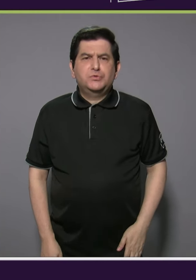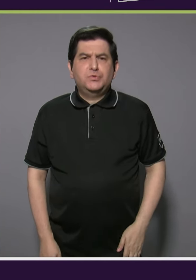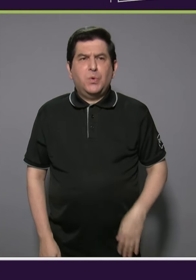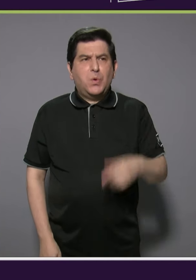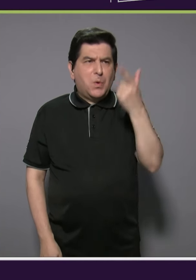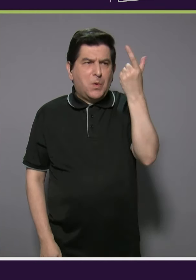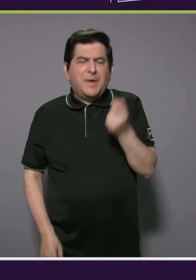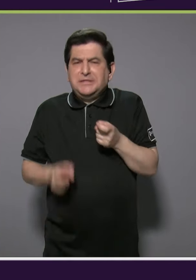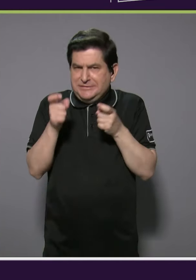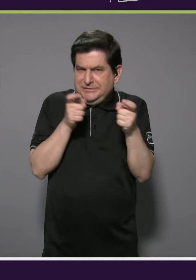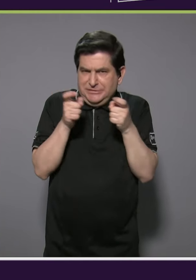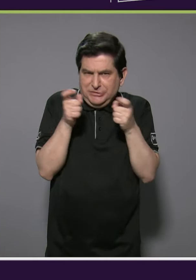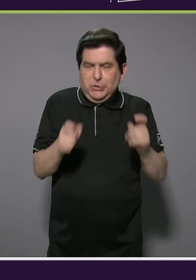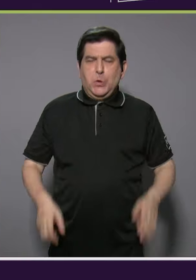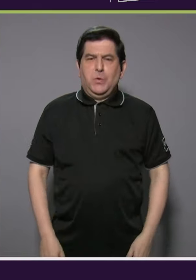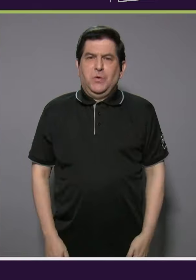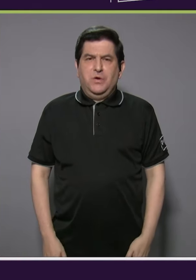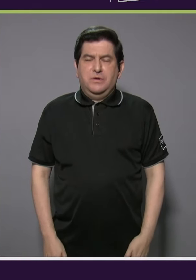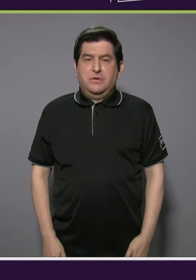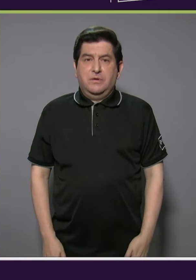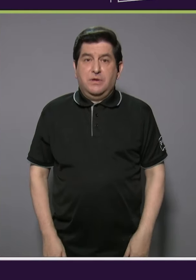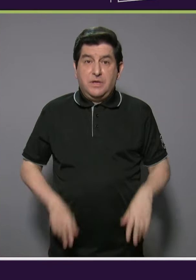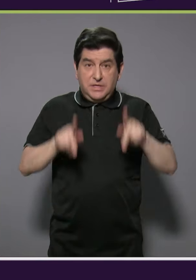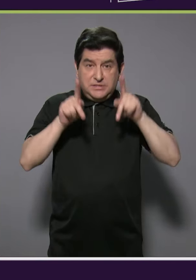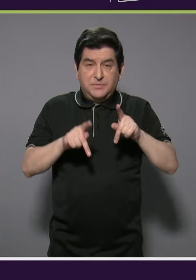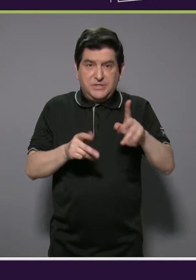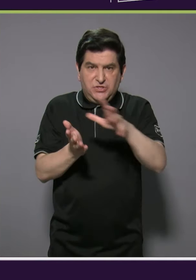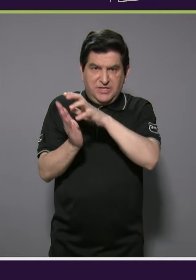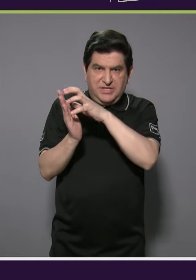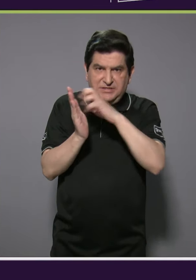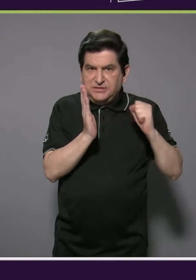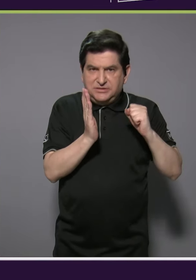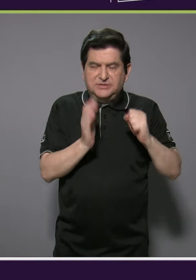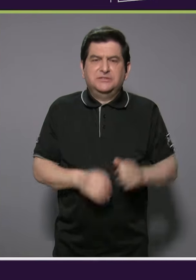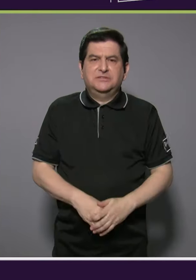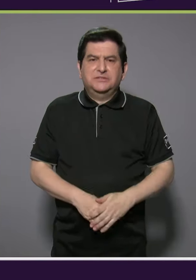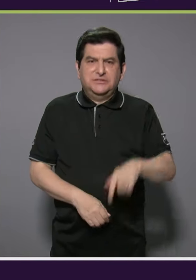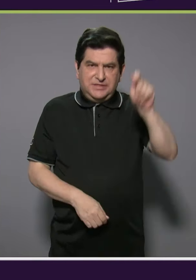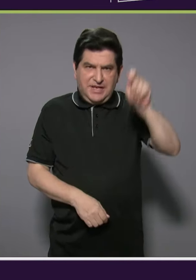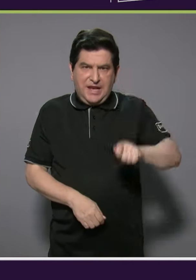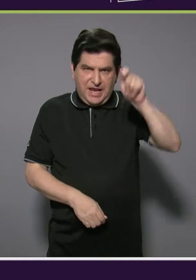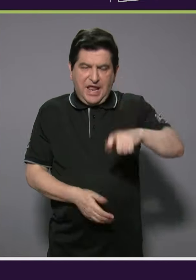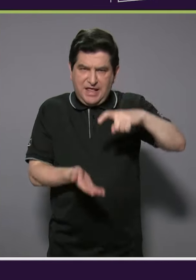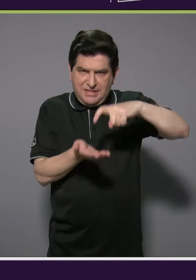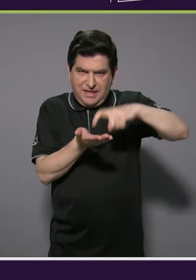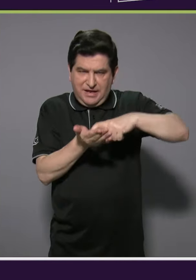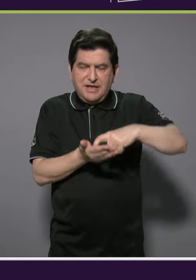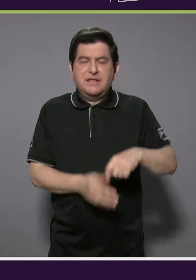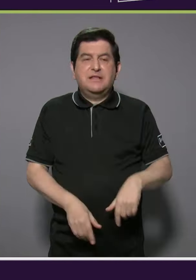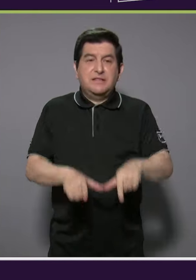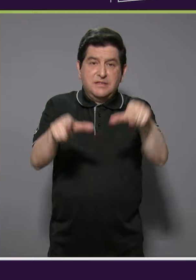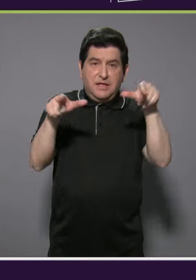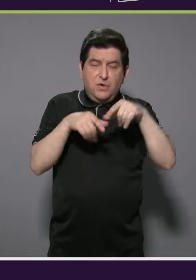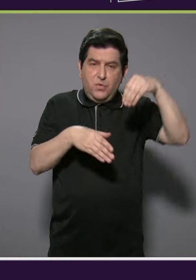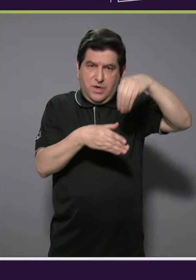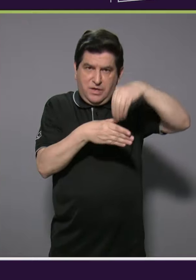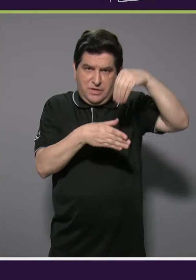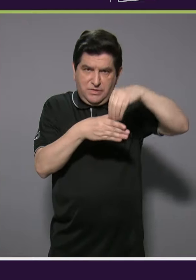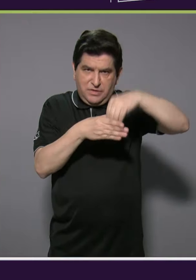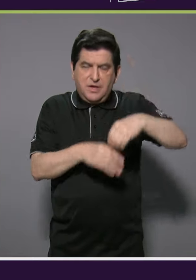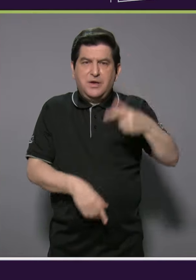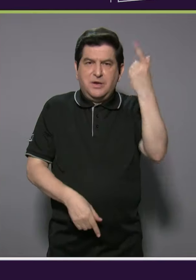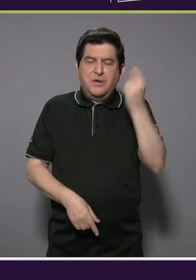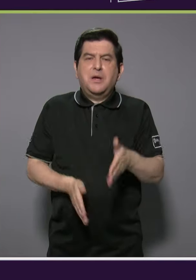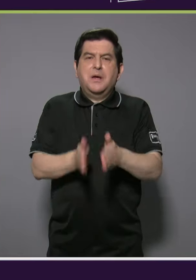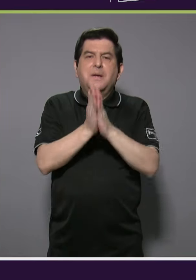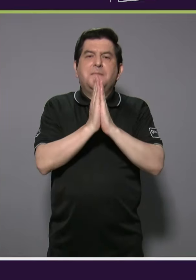pensión y le quitan la tarjeta de débito donde les depositan la pensión. Piden el